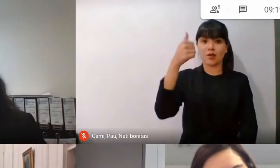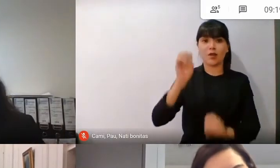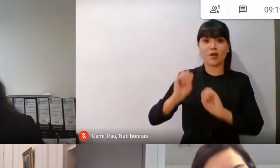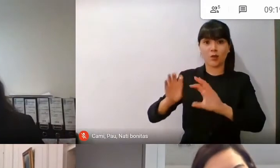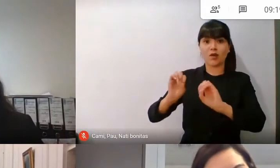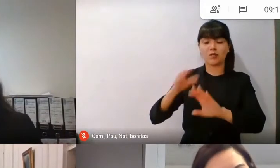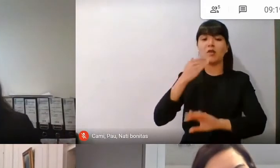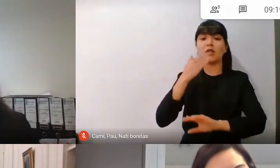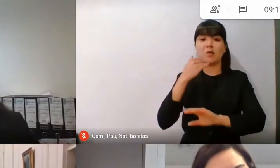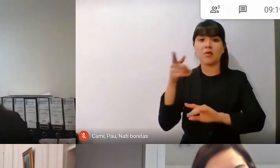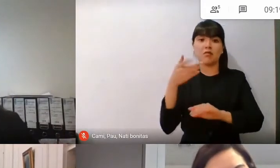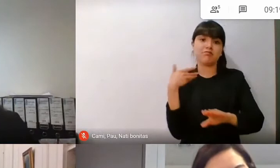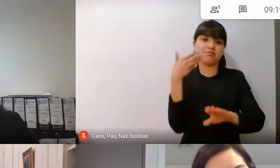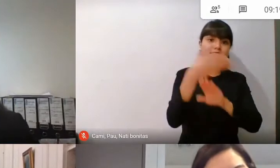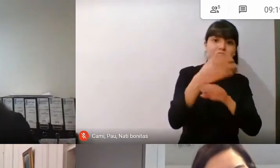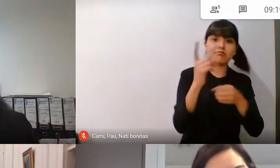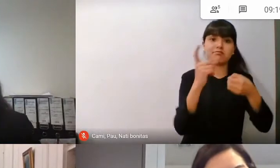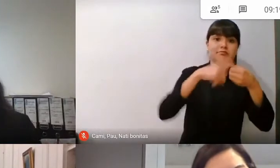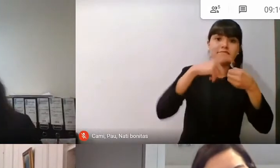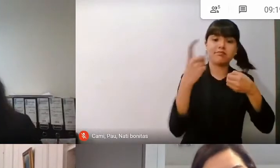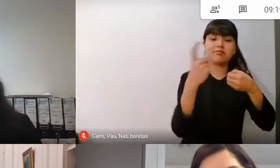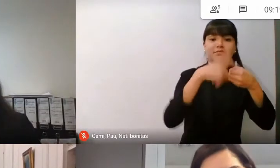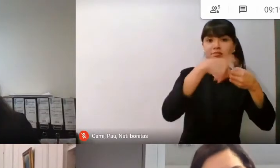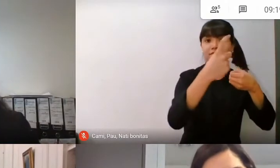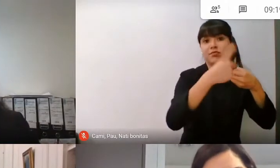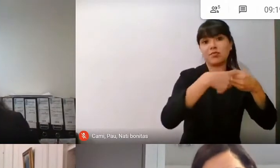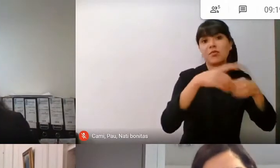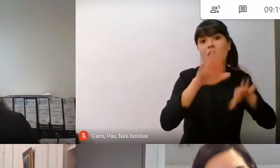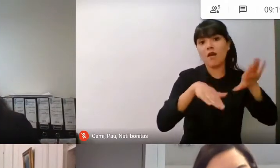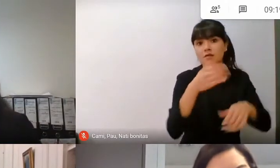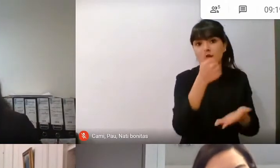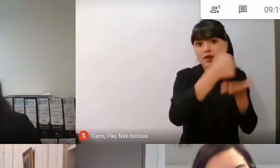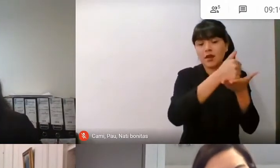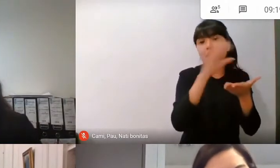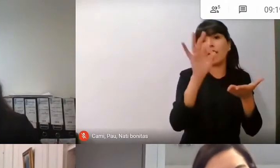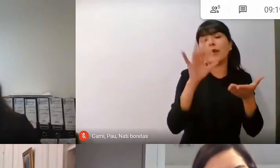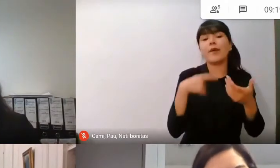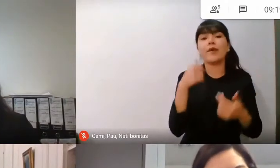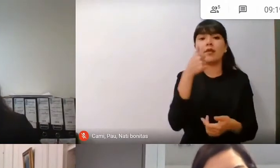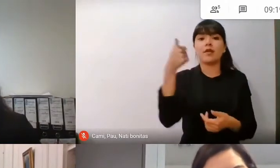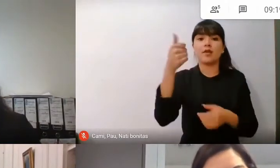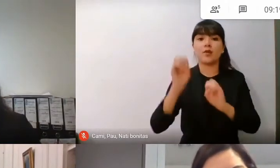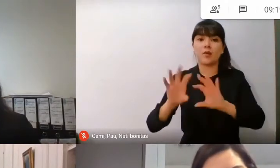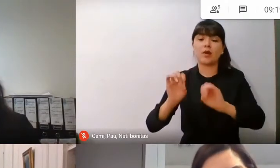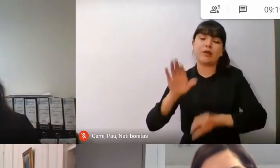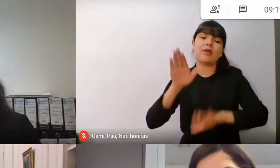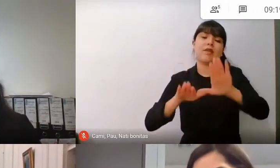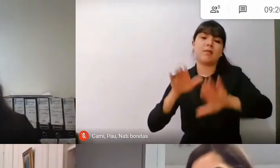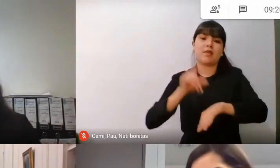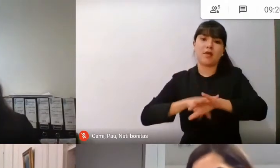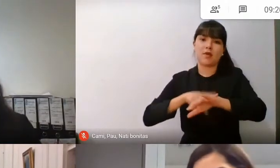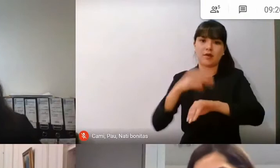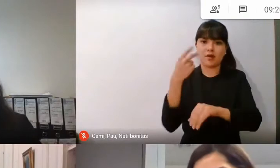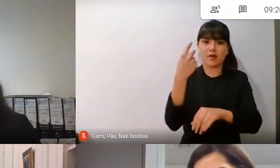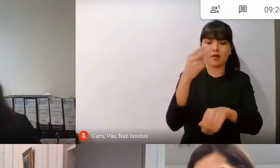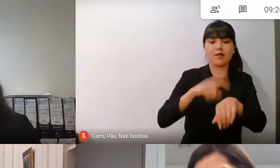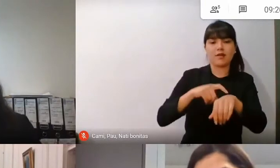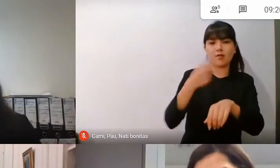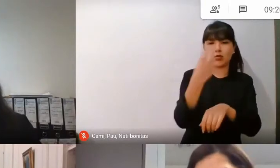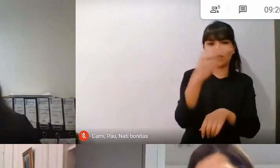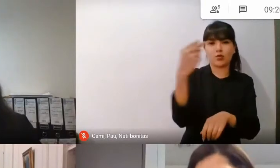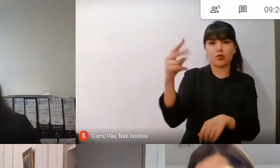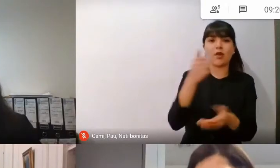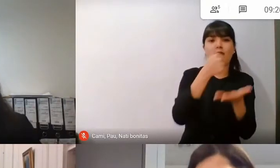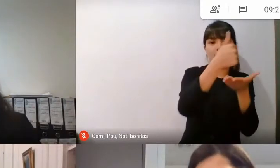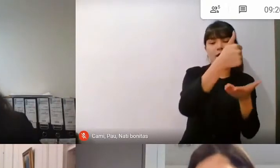con el acceso al link pueden acompañarlos un ratito de acuerdo a su disposición y disponibilidad de tiempo